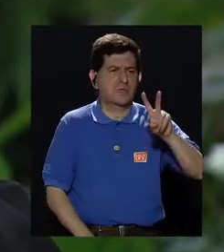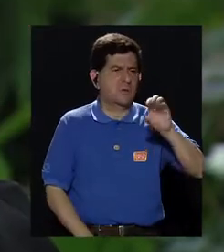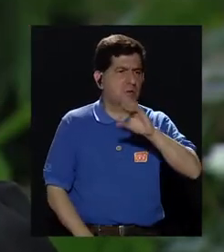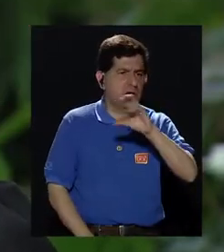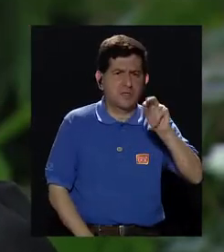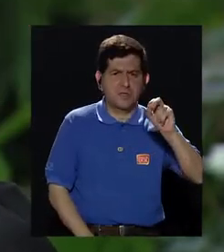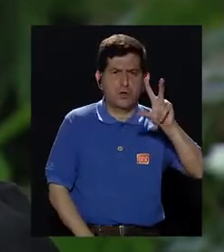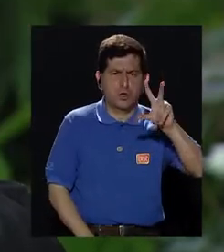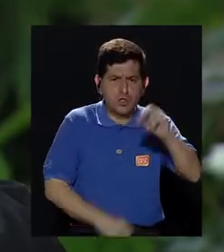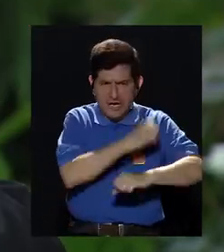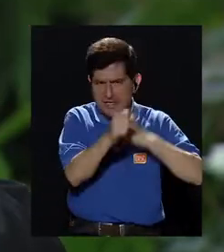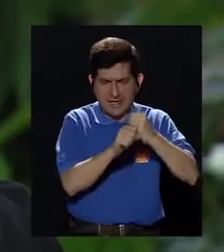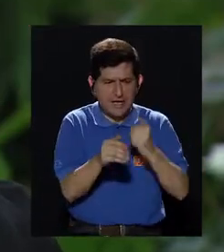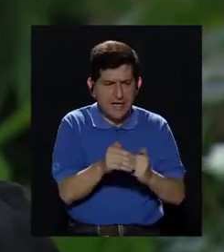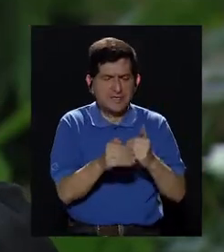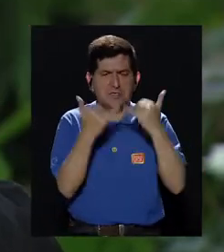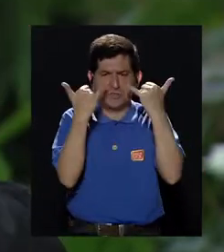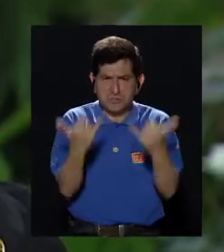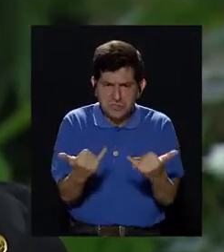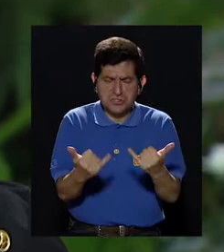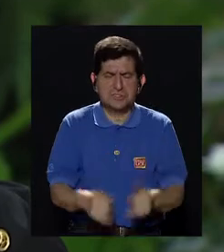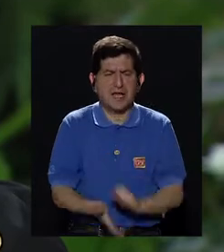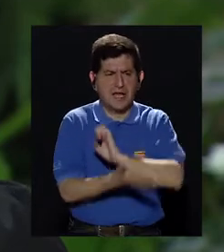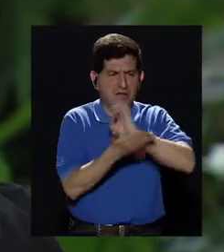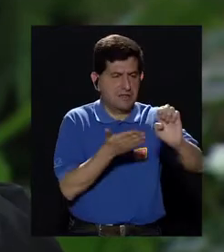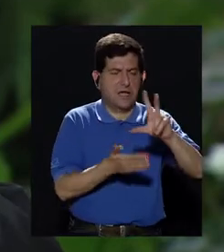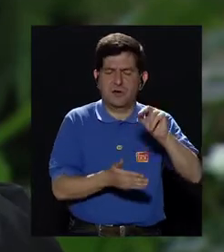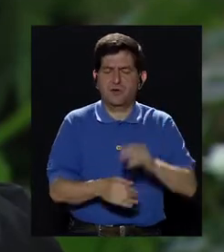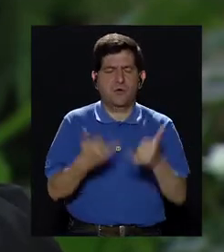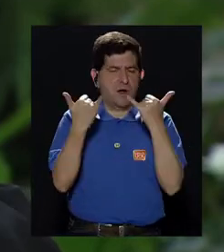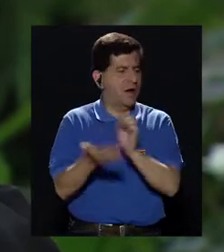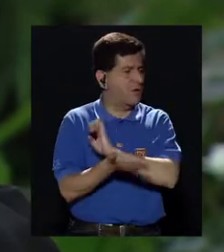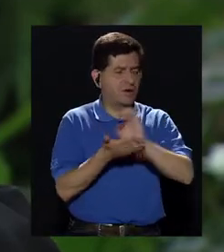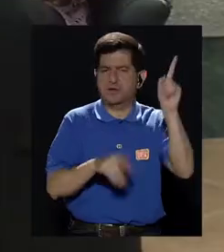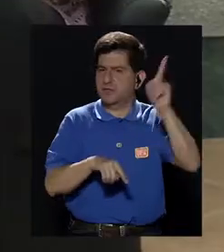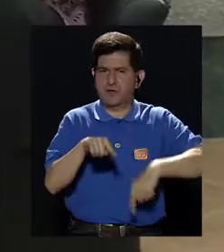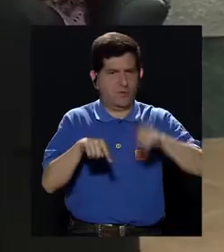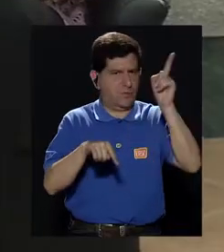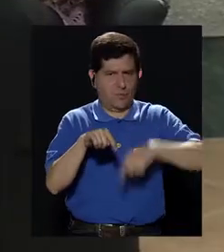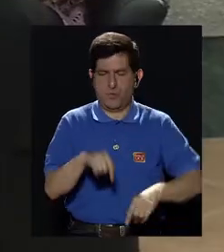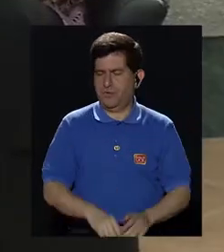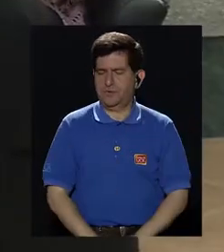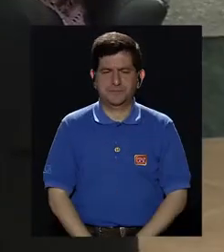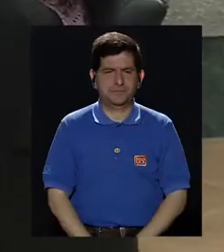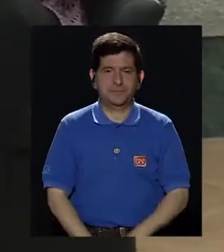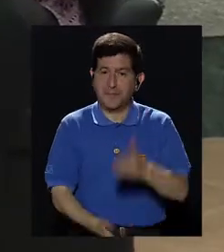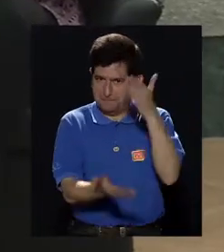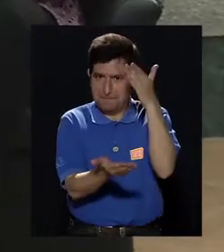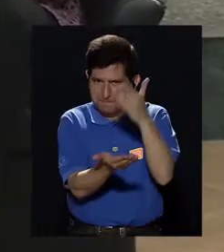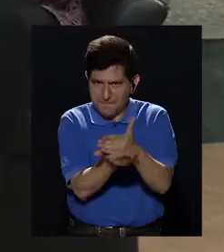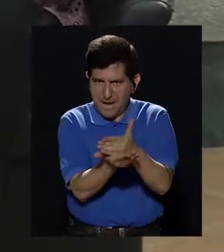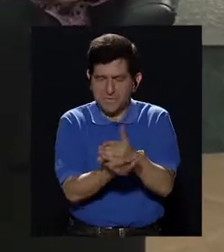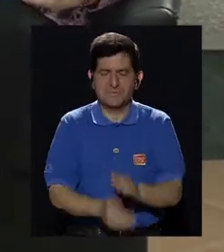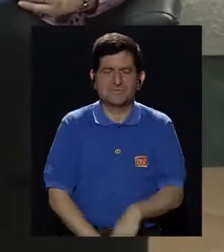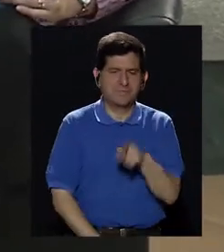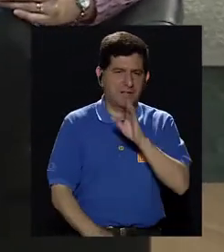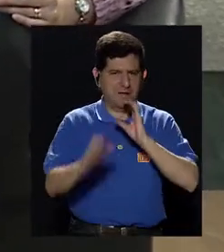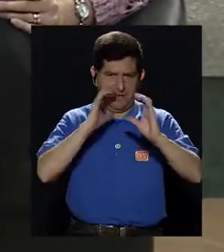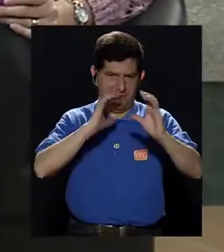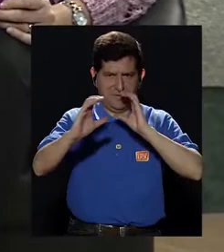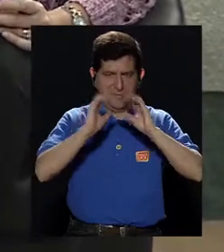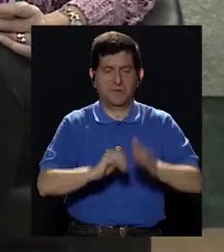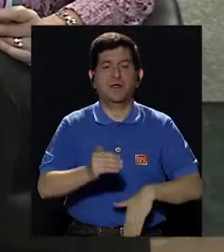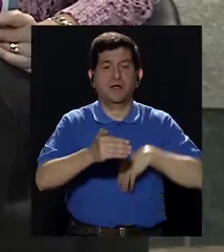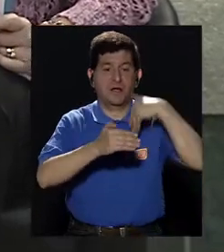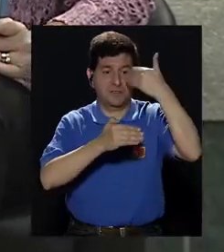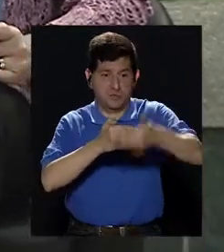nunca cáncer. En este momento no podemos prevenir la aparición del cáncer. Vamos a realizar una pausa en esta conversación,